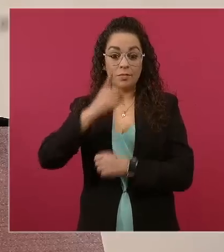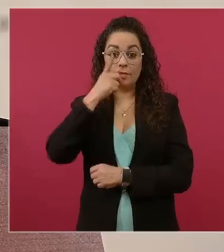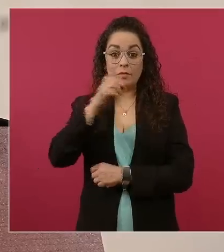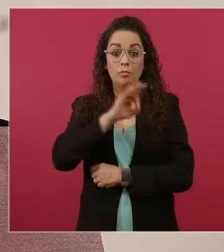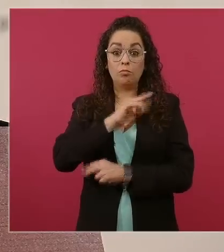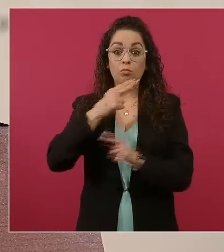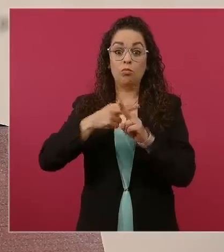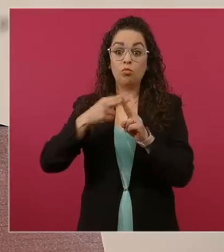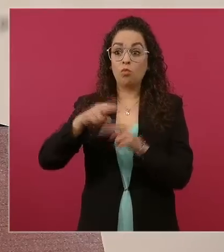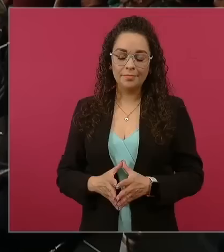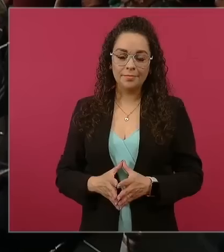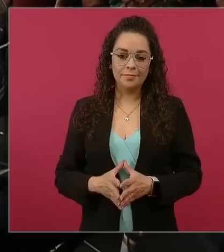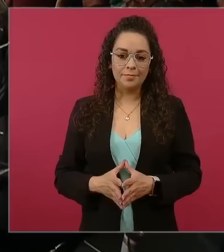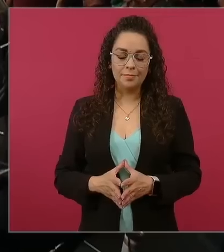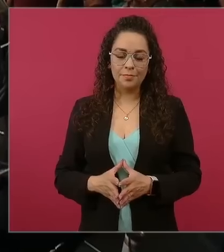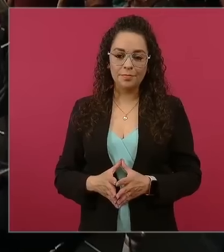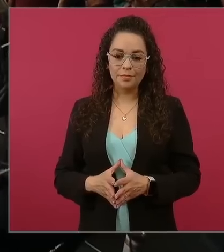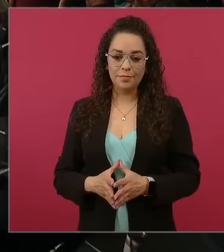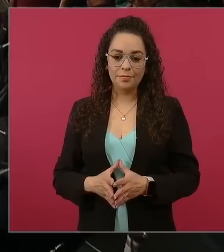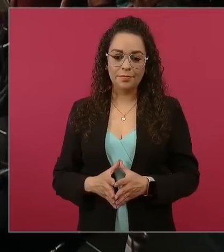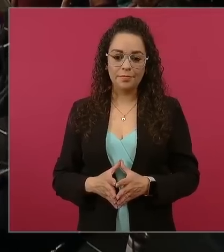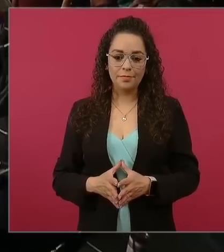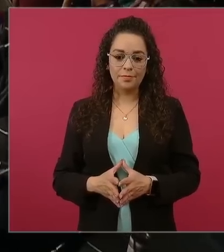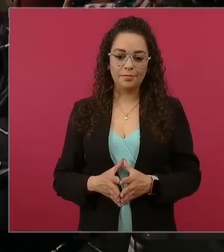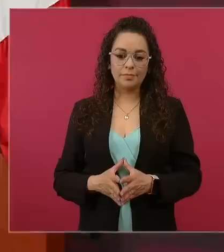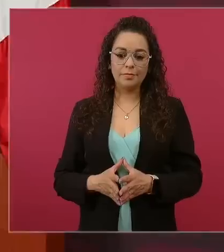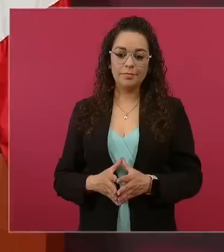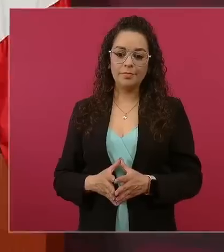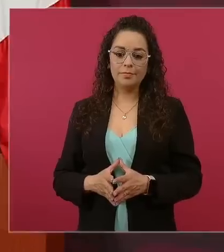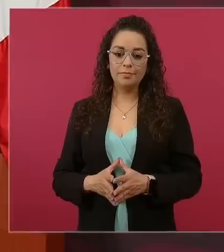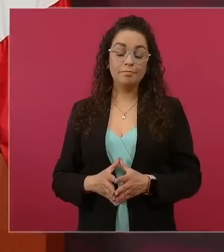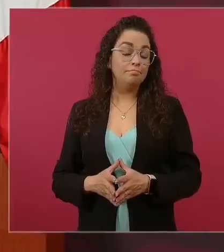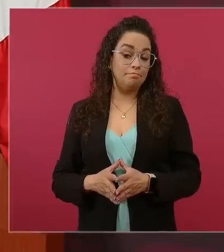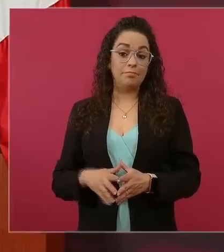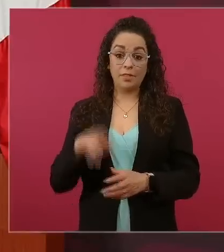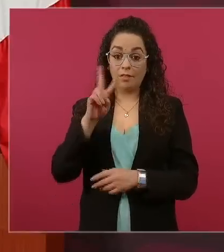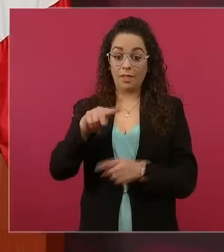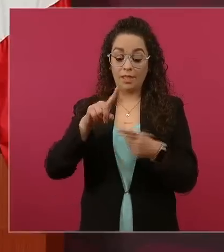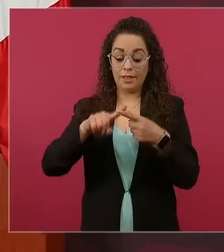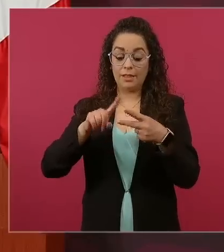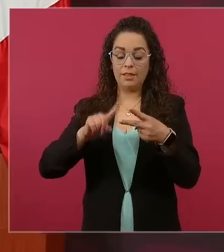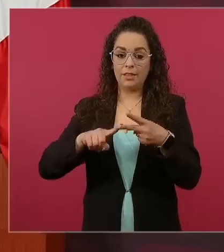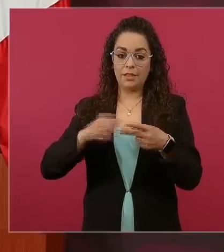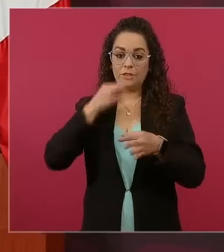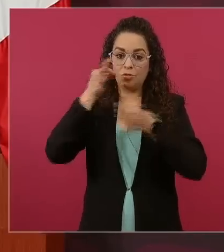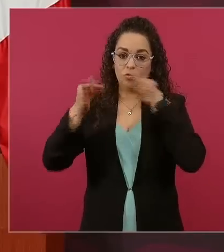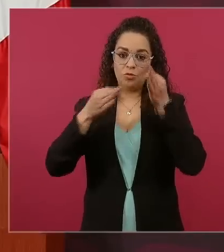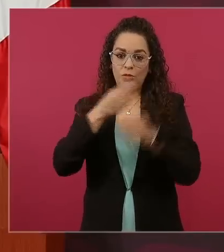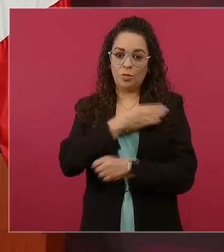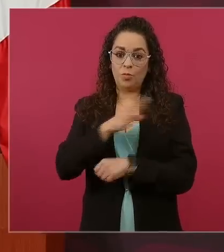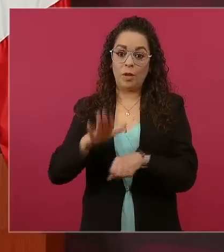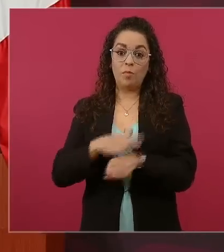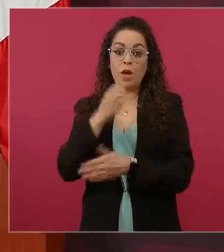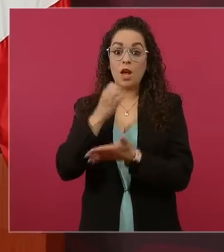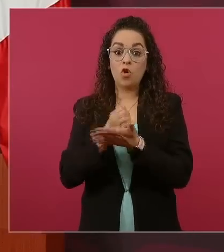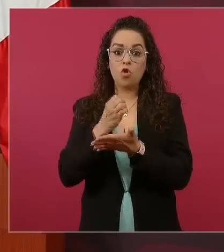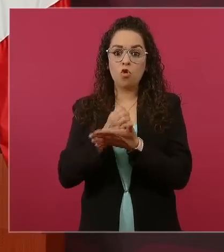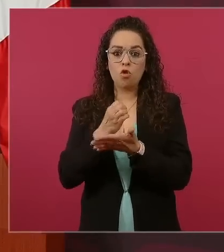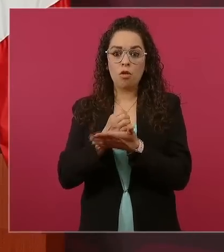son buenas noticias, está fortalecida la economía y